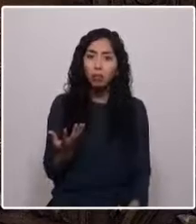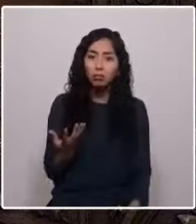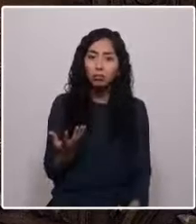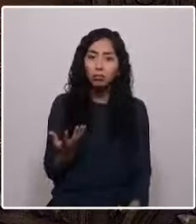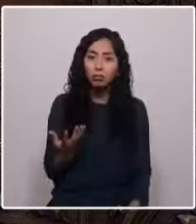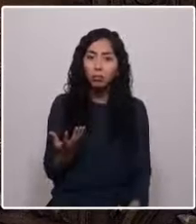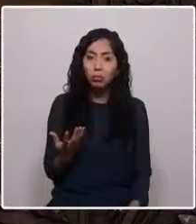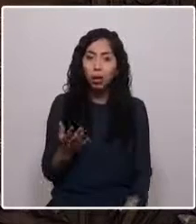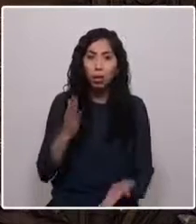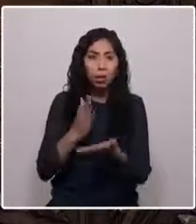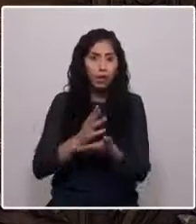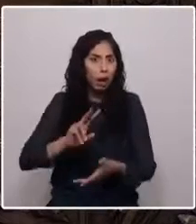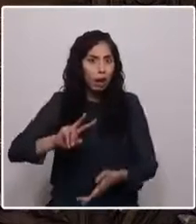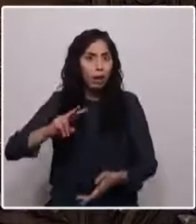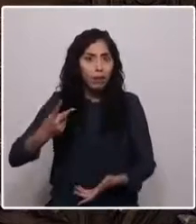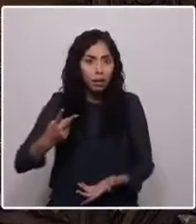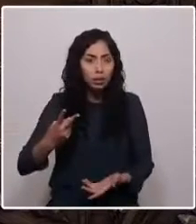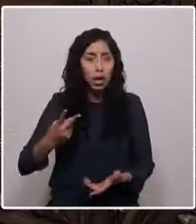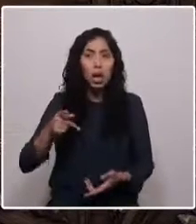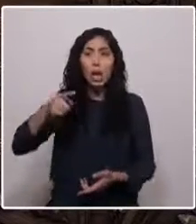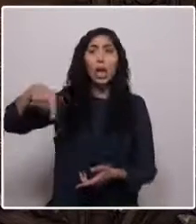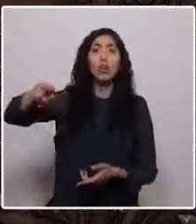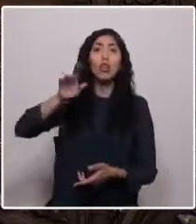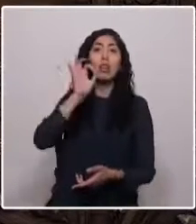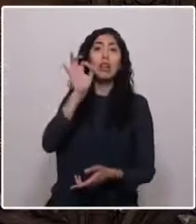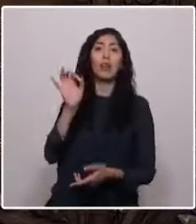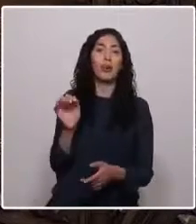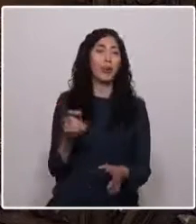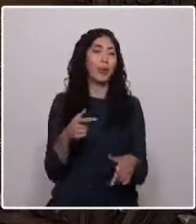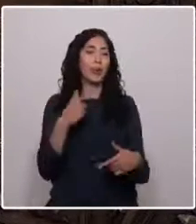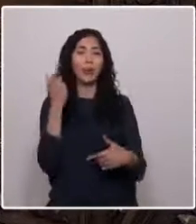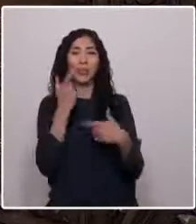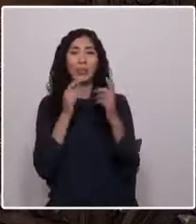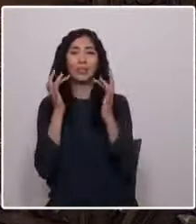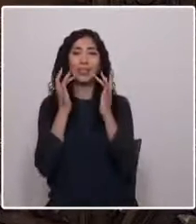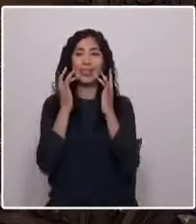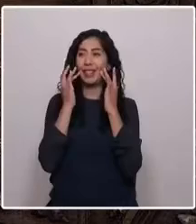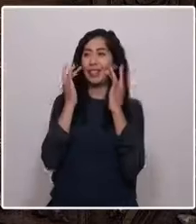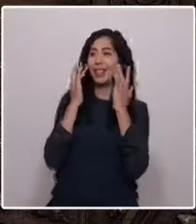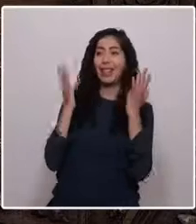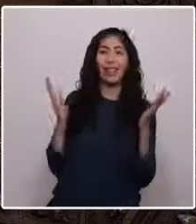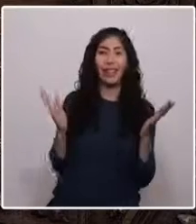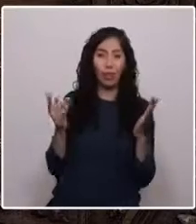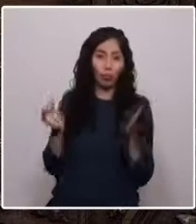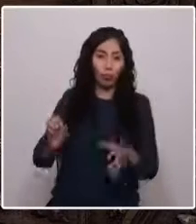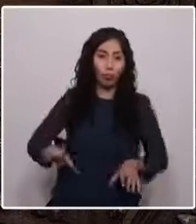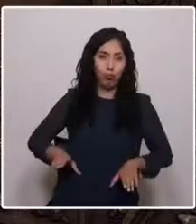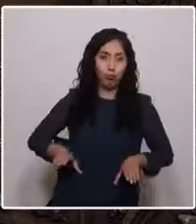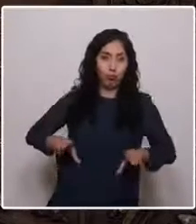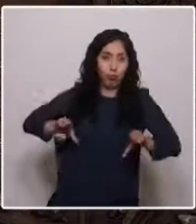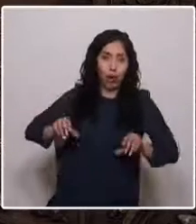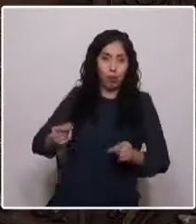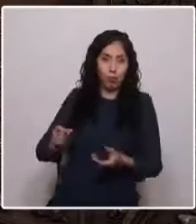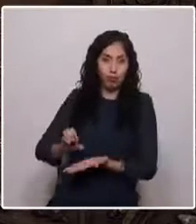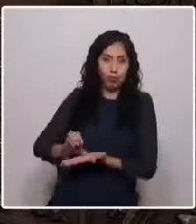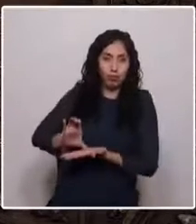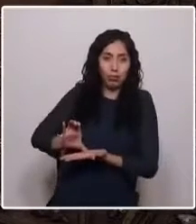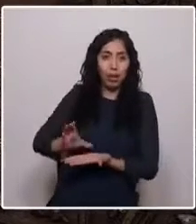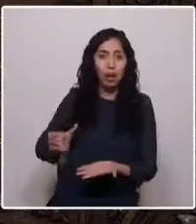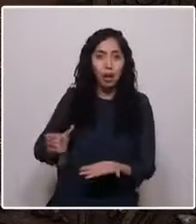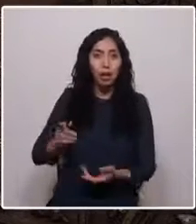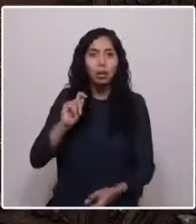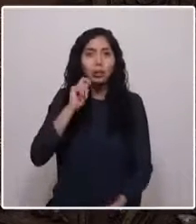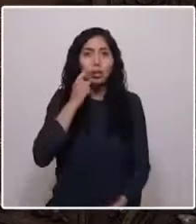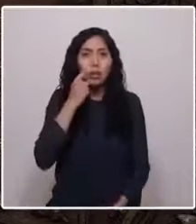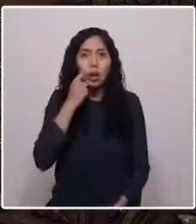estas cifras, se sonríen de manera socarrona. Ellos perfectamente no entienden. En buen chileno no llega nada.